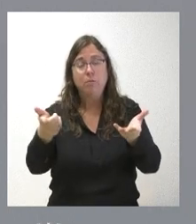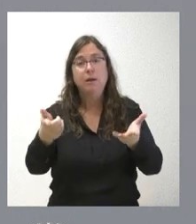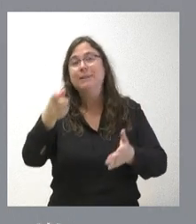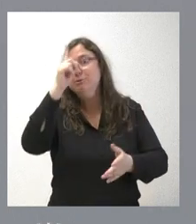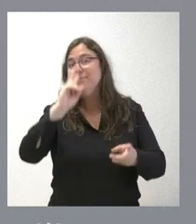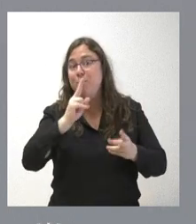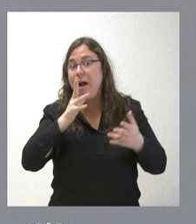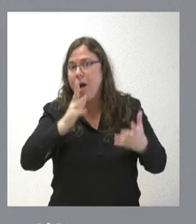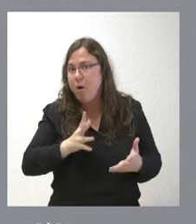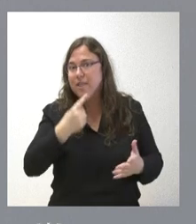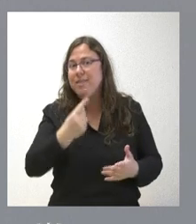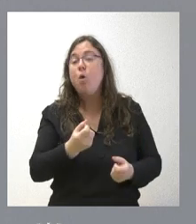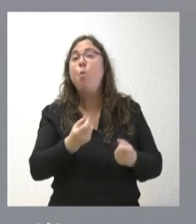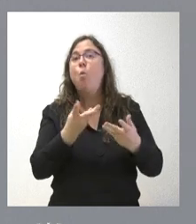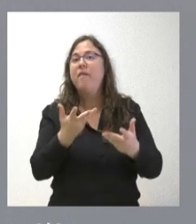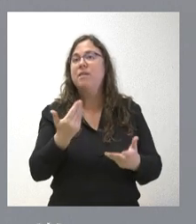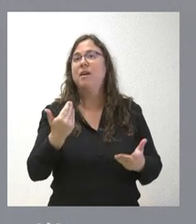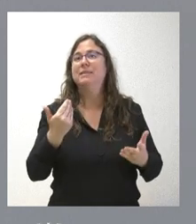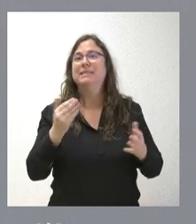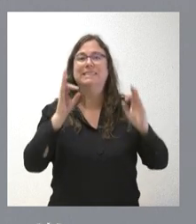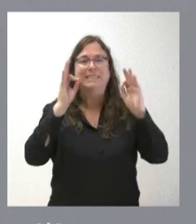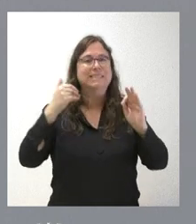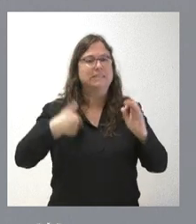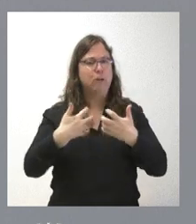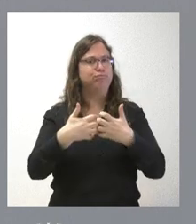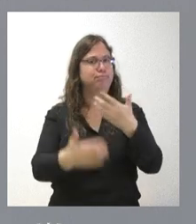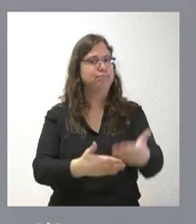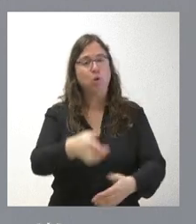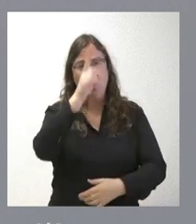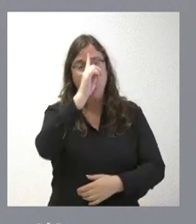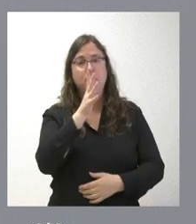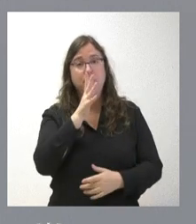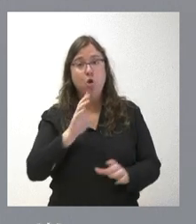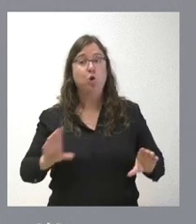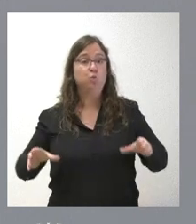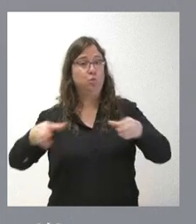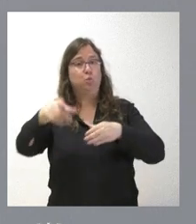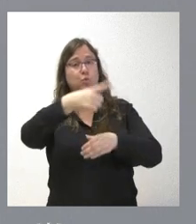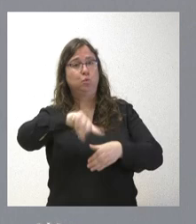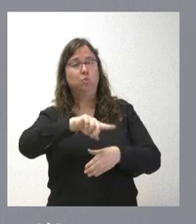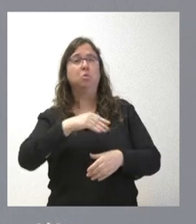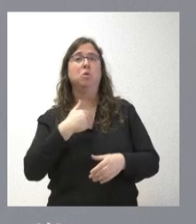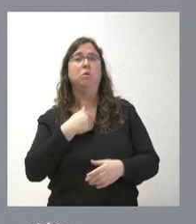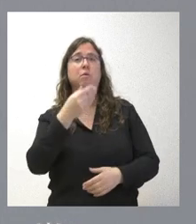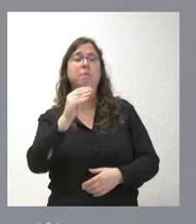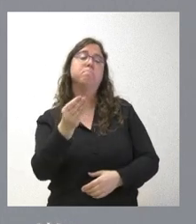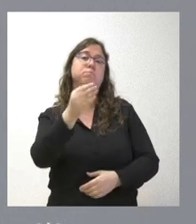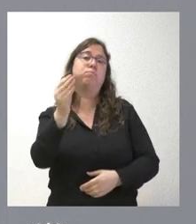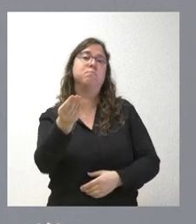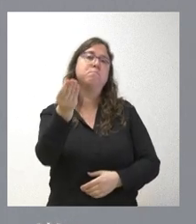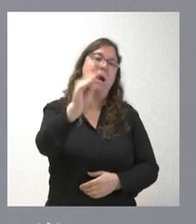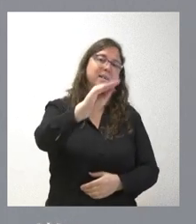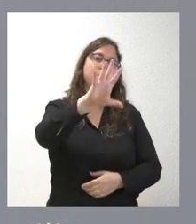a fecha de hoy cuántas de ellas están ya operativas, pero sí le puedo decir que al conjunto del ejercicio pues el aumento es prácticamente el 50% adicional